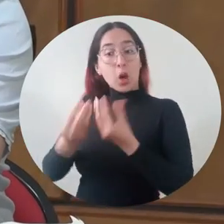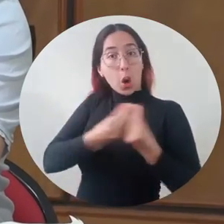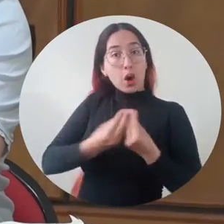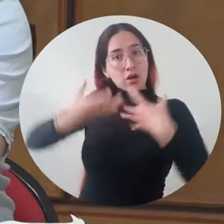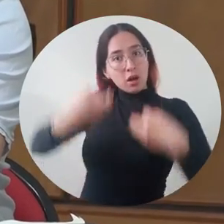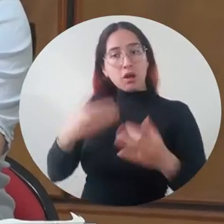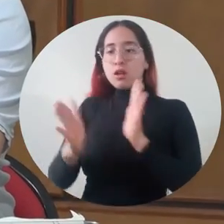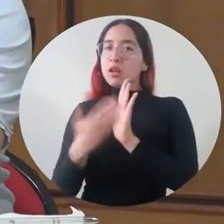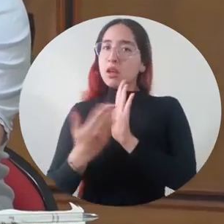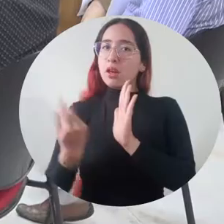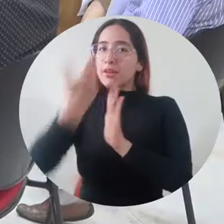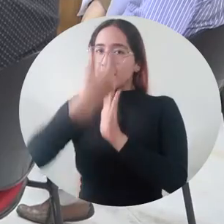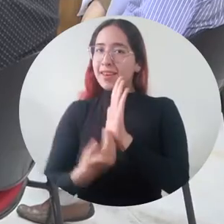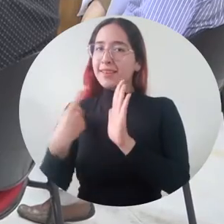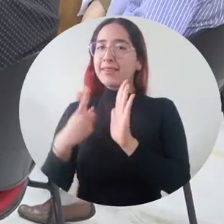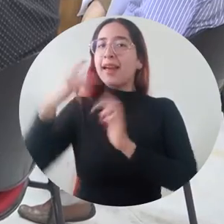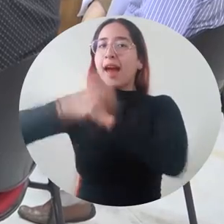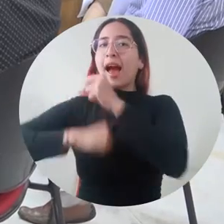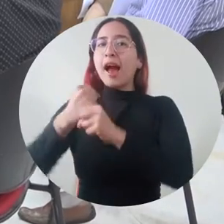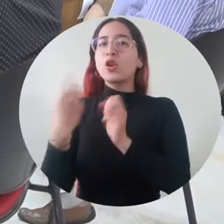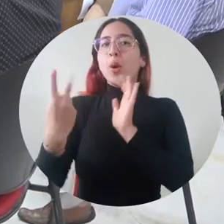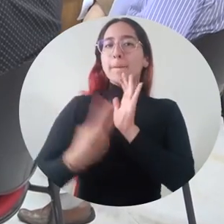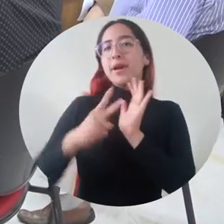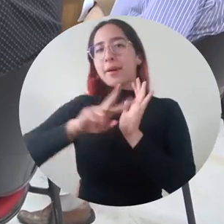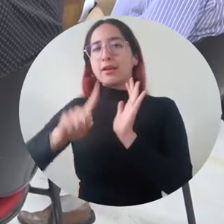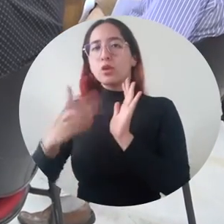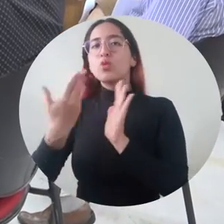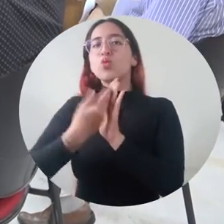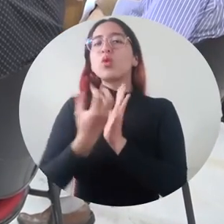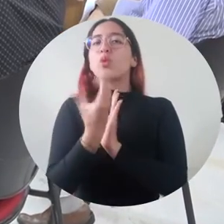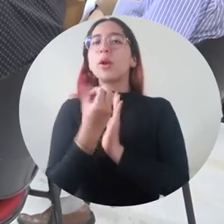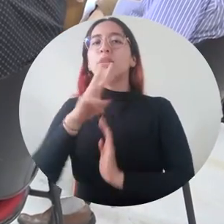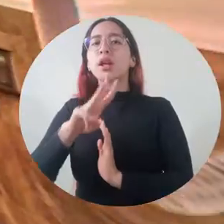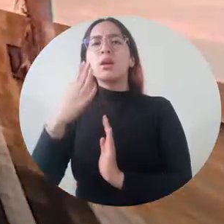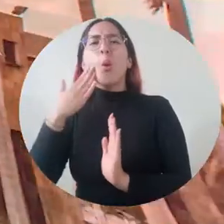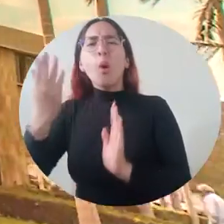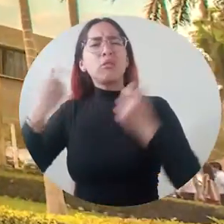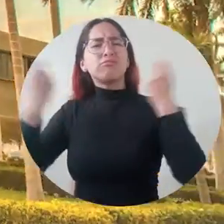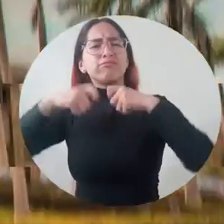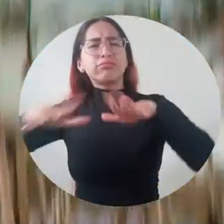en la circular número 3 de 2021 emitida ayer 12 de octubre.